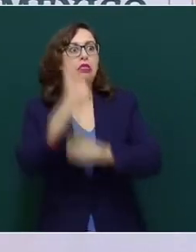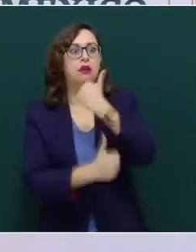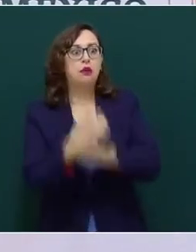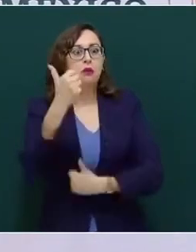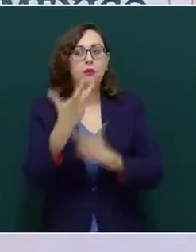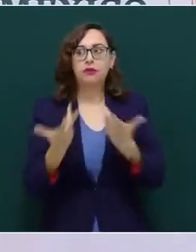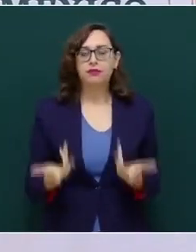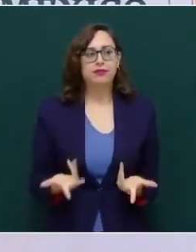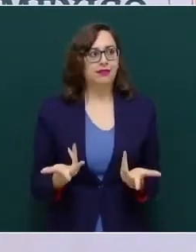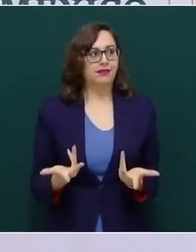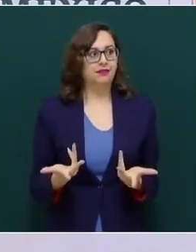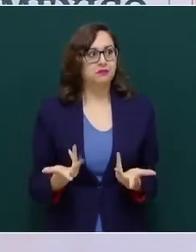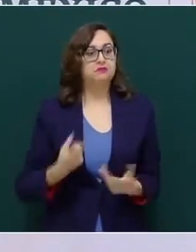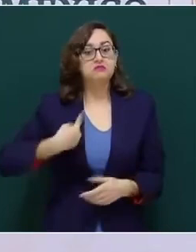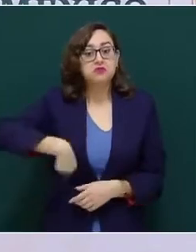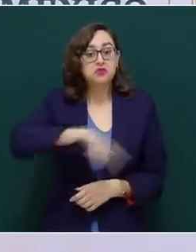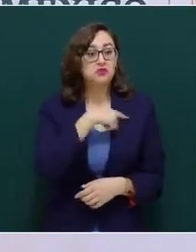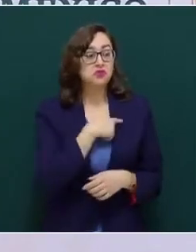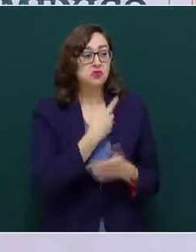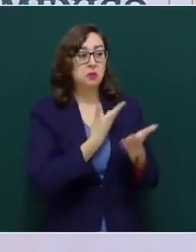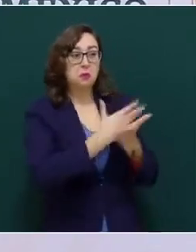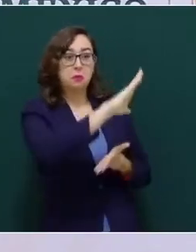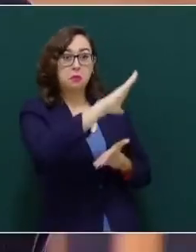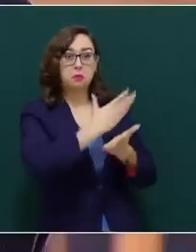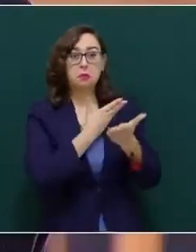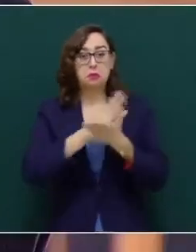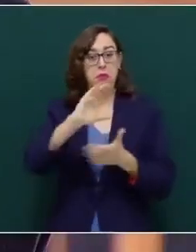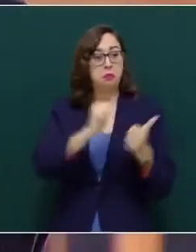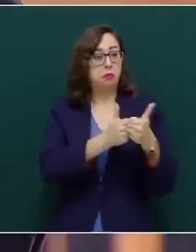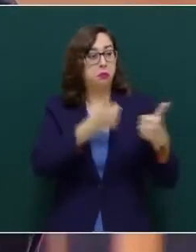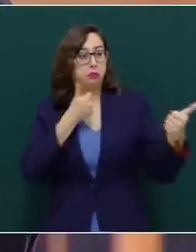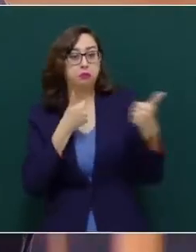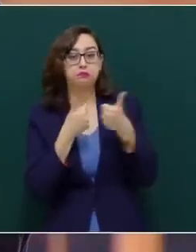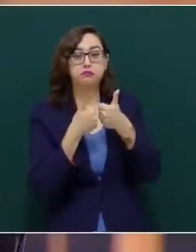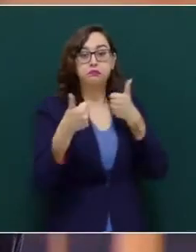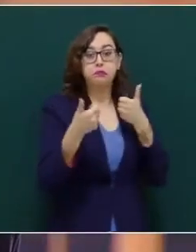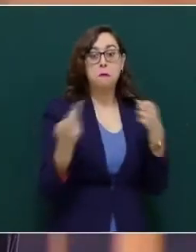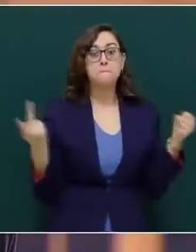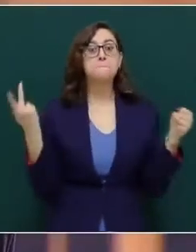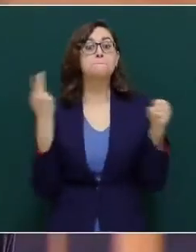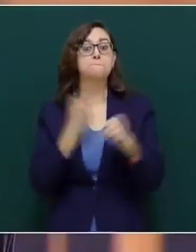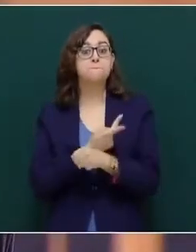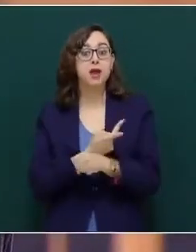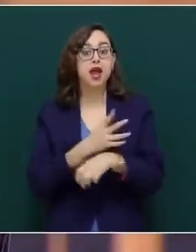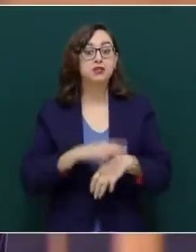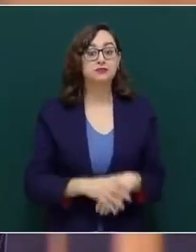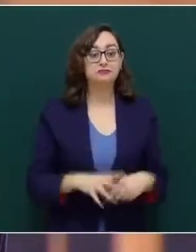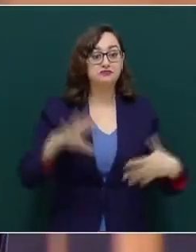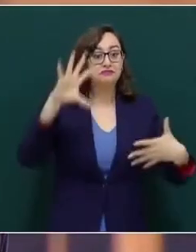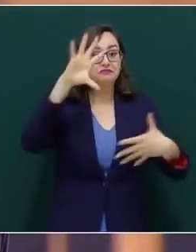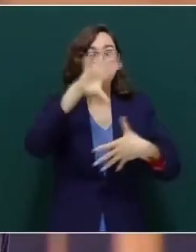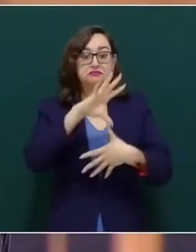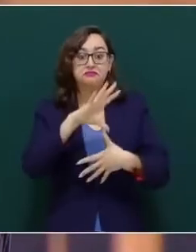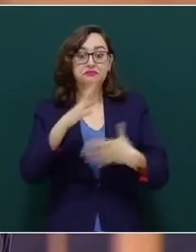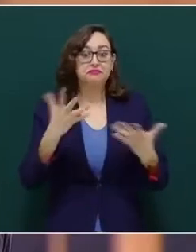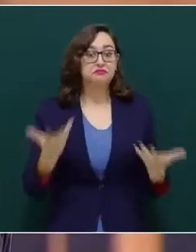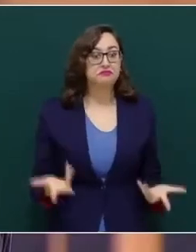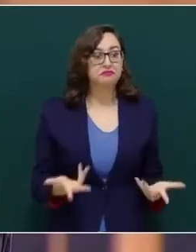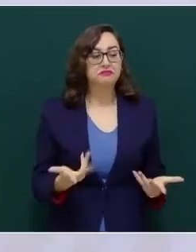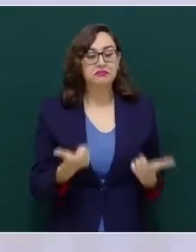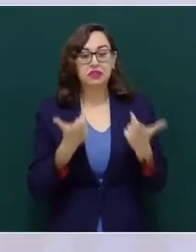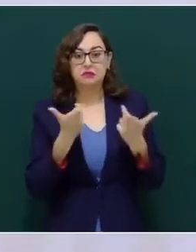como región y tener en el Pacífico un escenario plagado de tensiones bélicas.